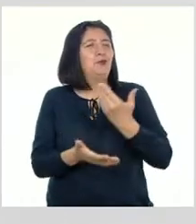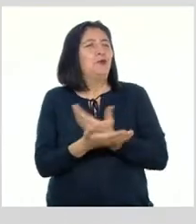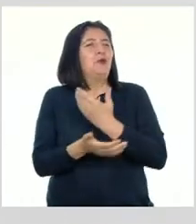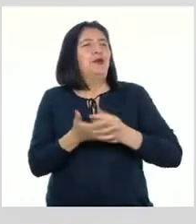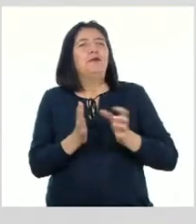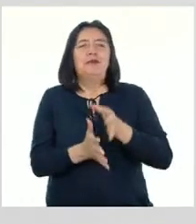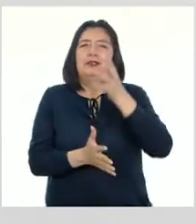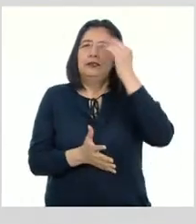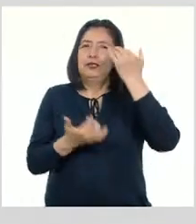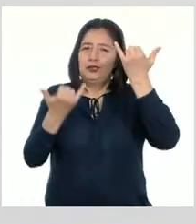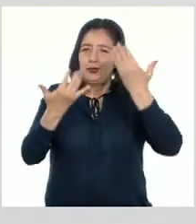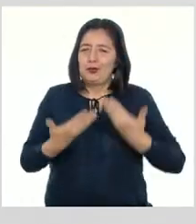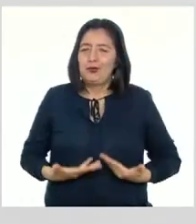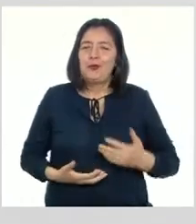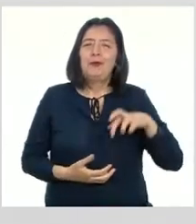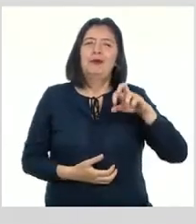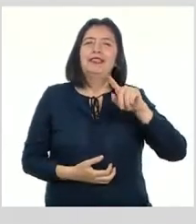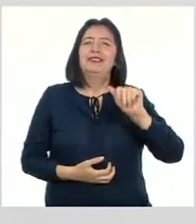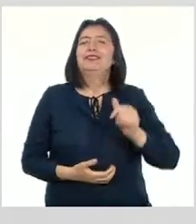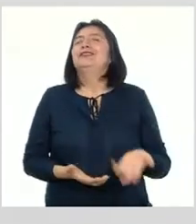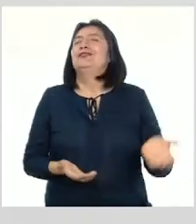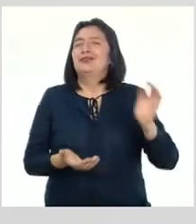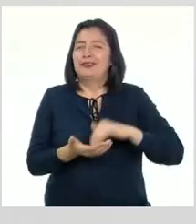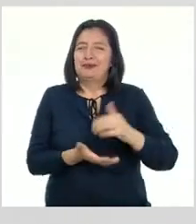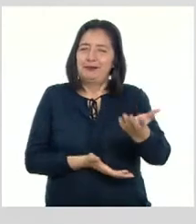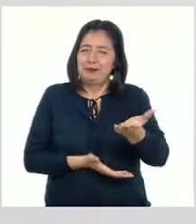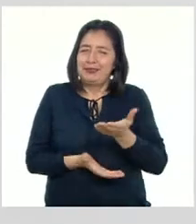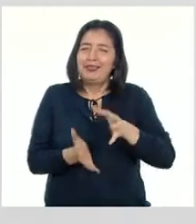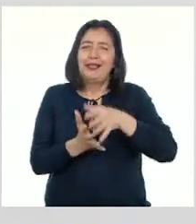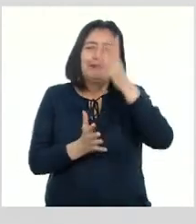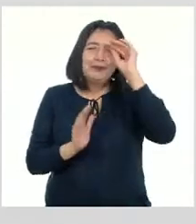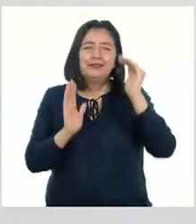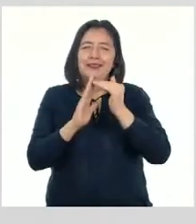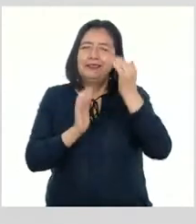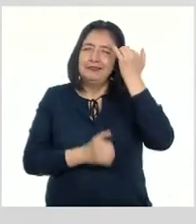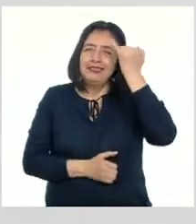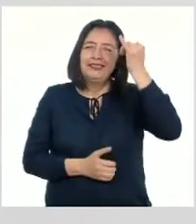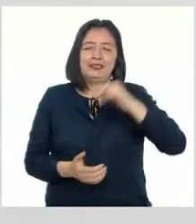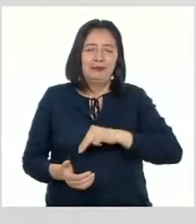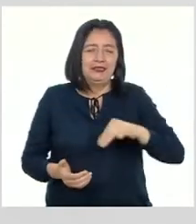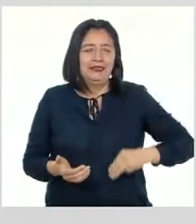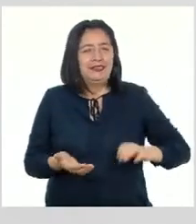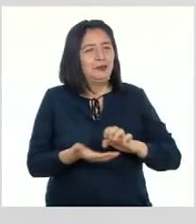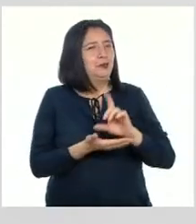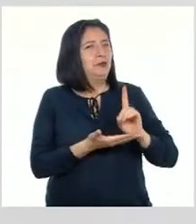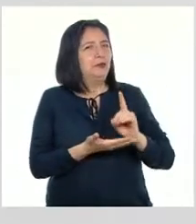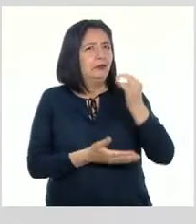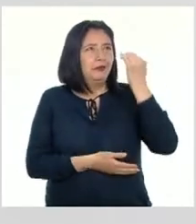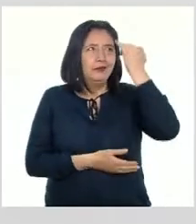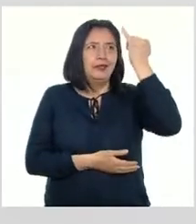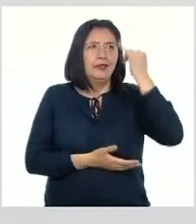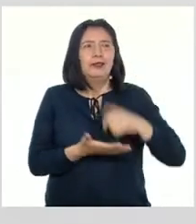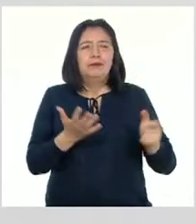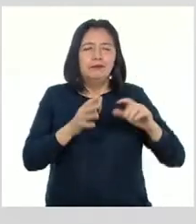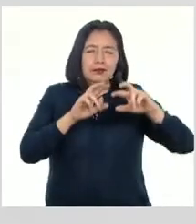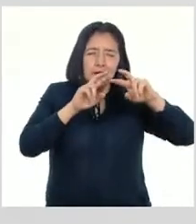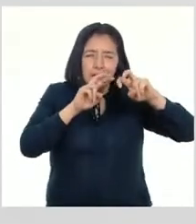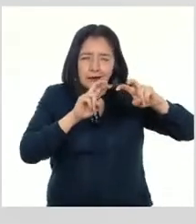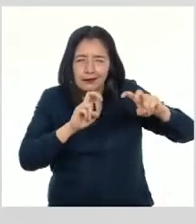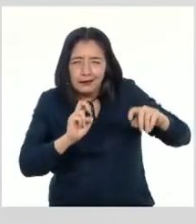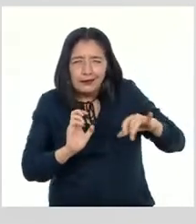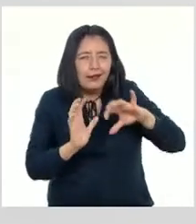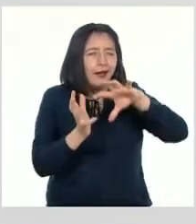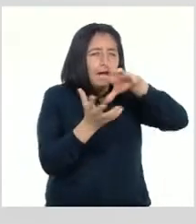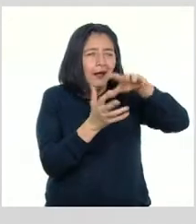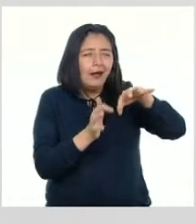Patricia Barreto y quiero darles la bienvenida una vez más a Aprendo en Casa Una iniciativa del Ministerio de Educación creada para seguir descubriendo el mundo de